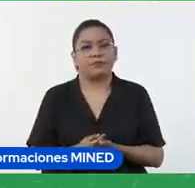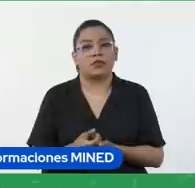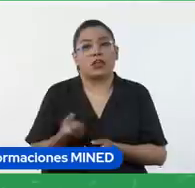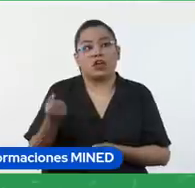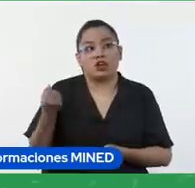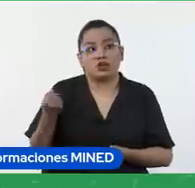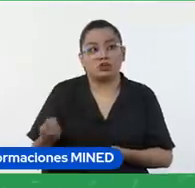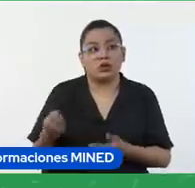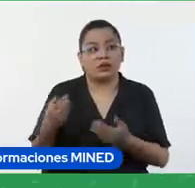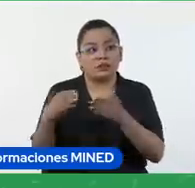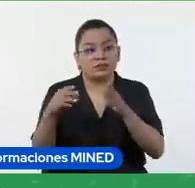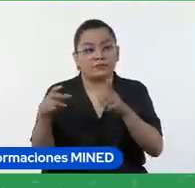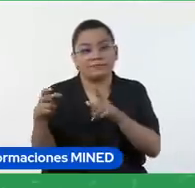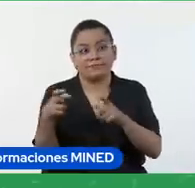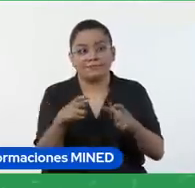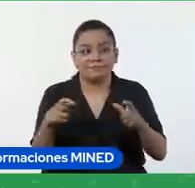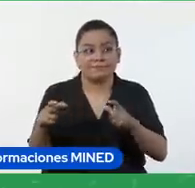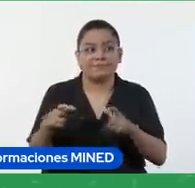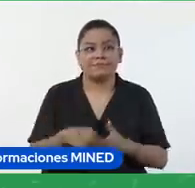edades